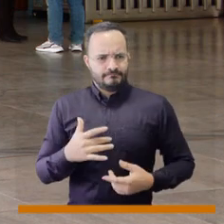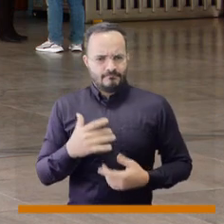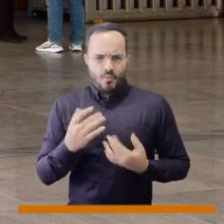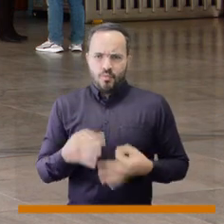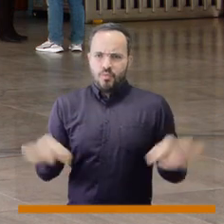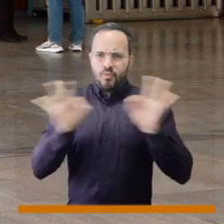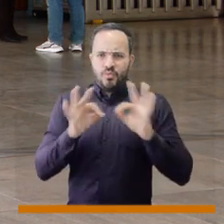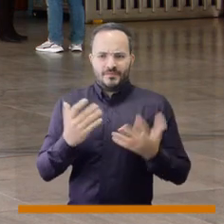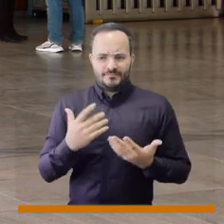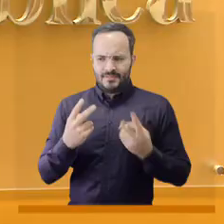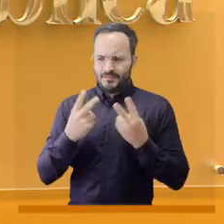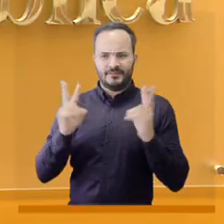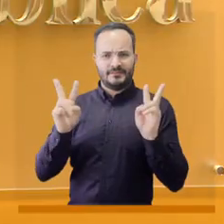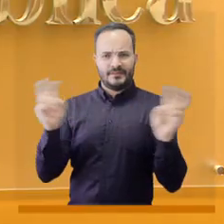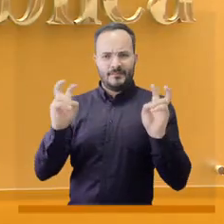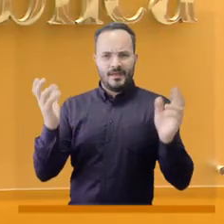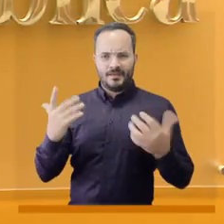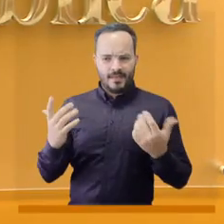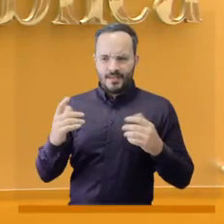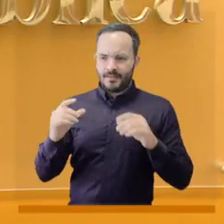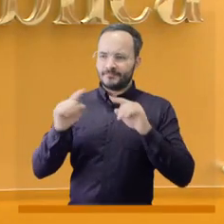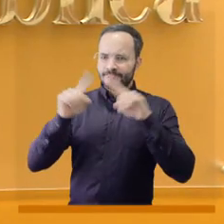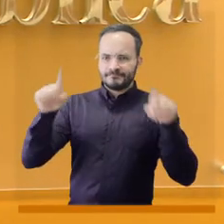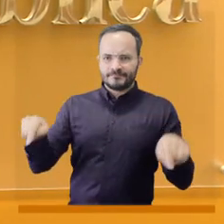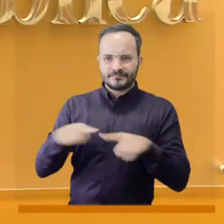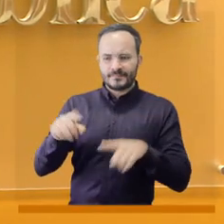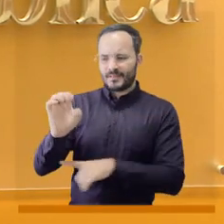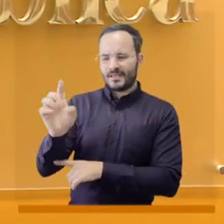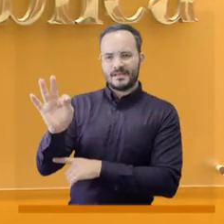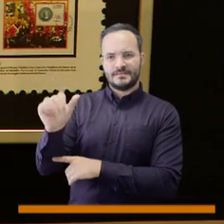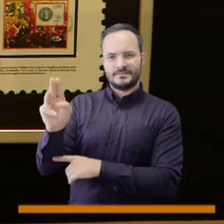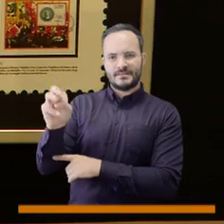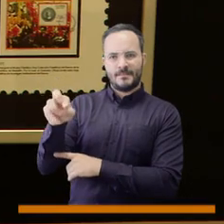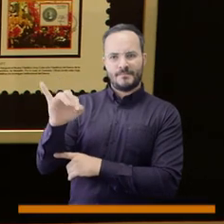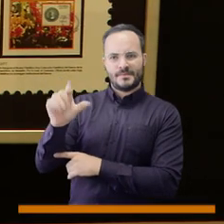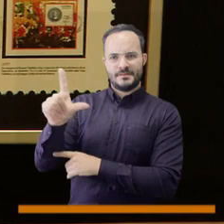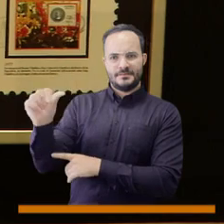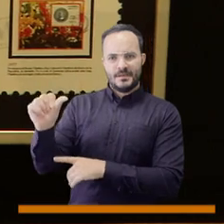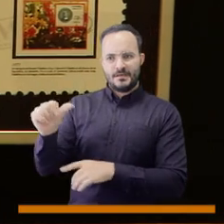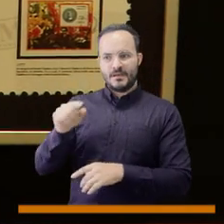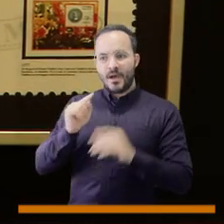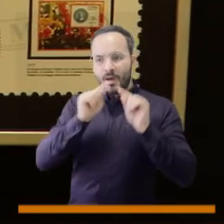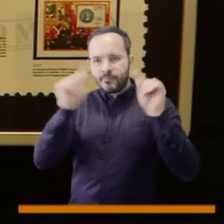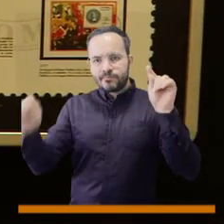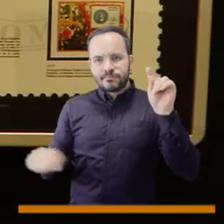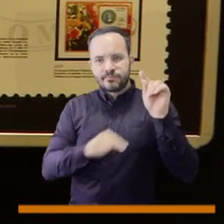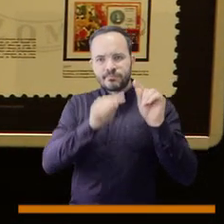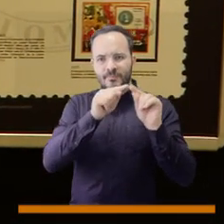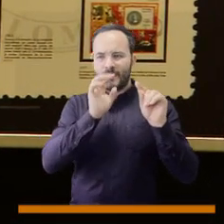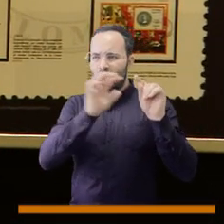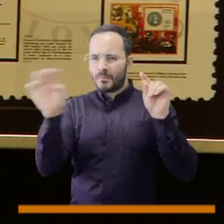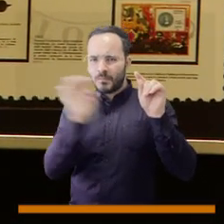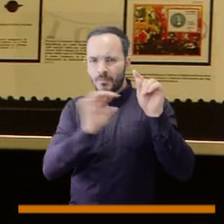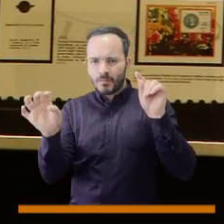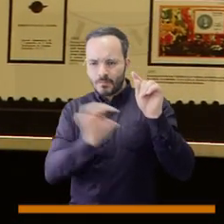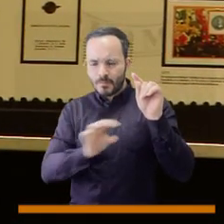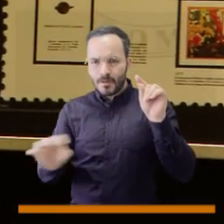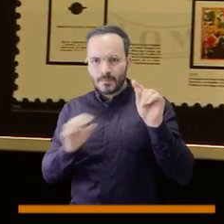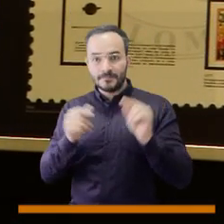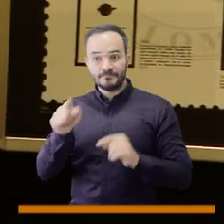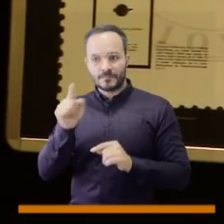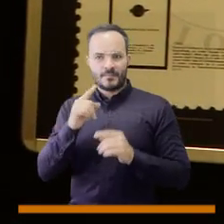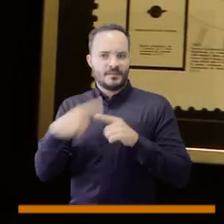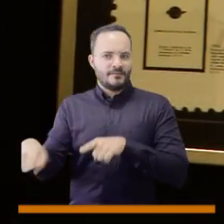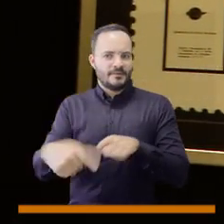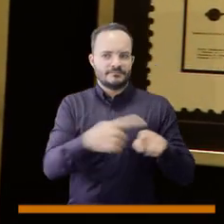el lanzamiento de una estampilla. Es un pliego con 12 imágenes que muestran momentos culturales importantes